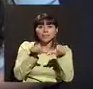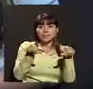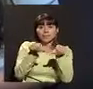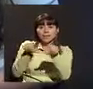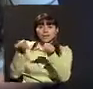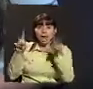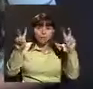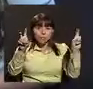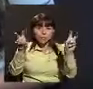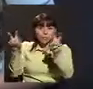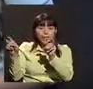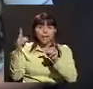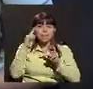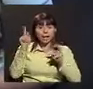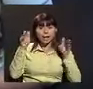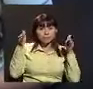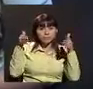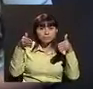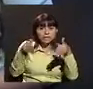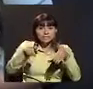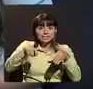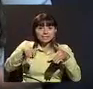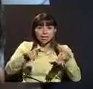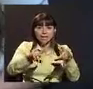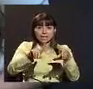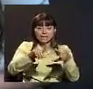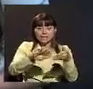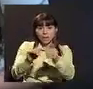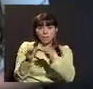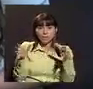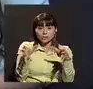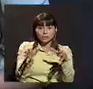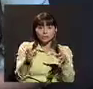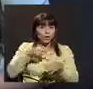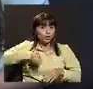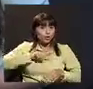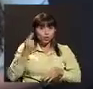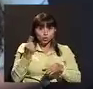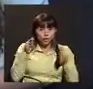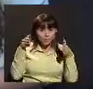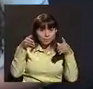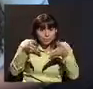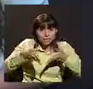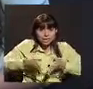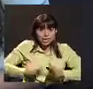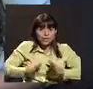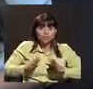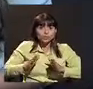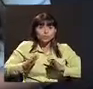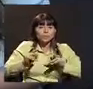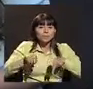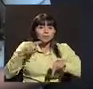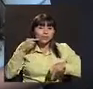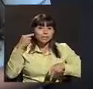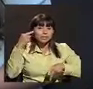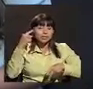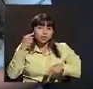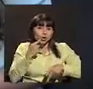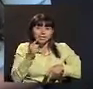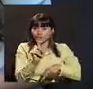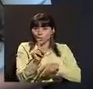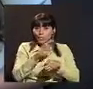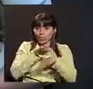para abarcar las necesidades de la población, ya que nos estamos enfocando no solo en los hijos de sordos, sino en la familia en general.